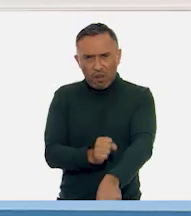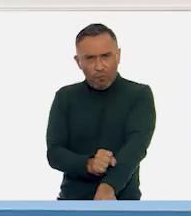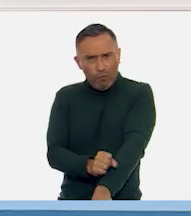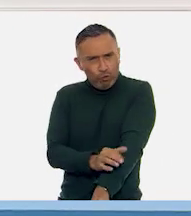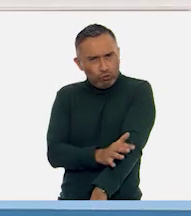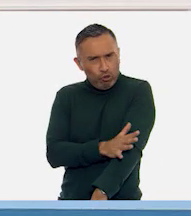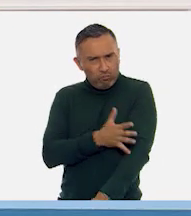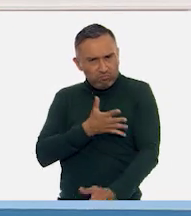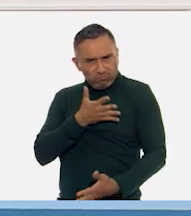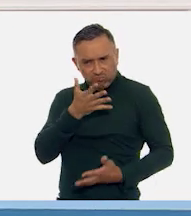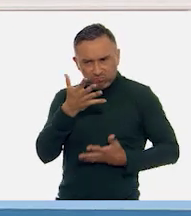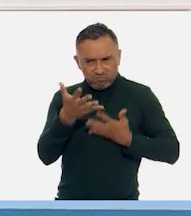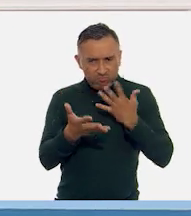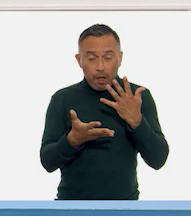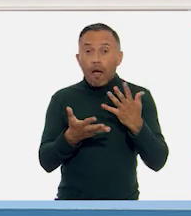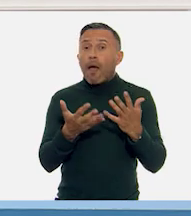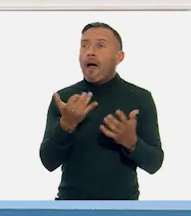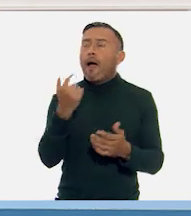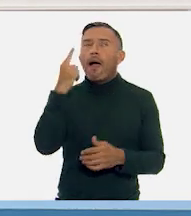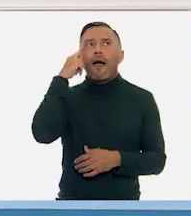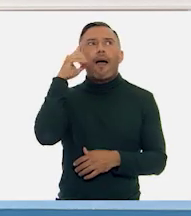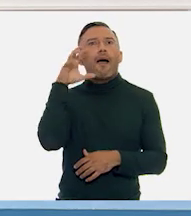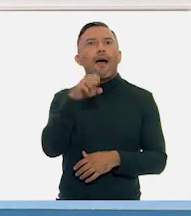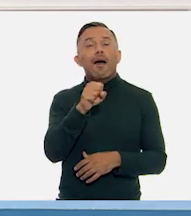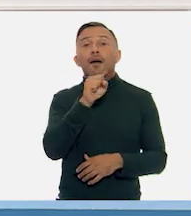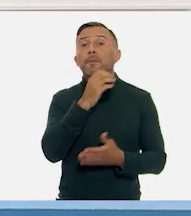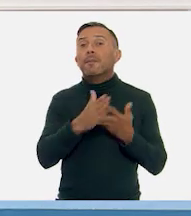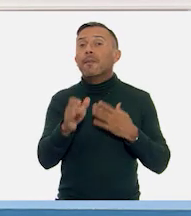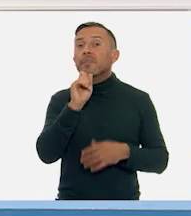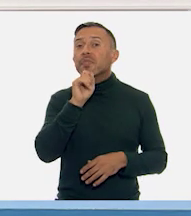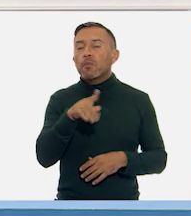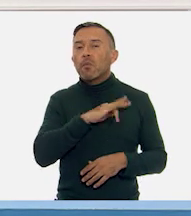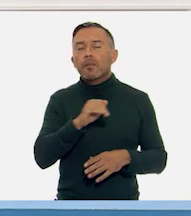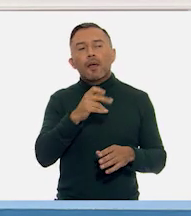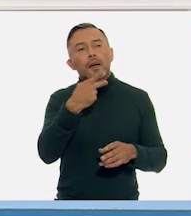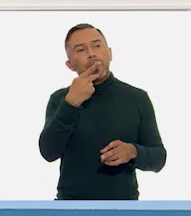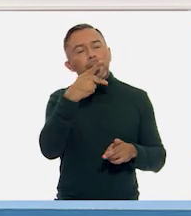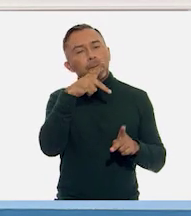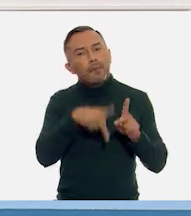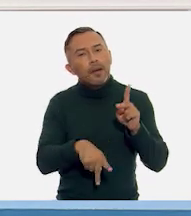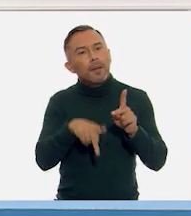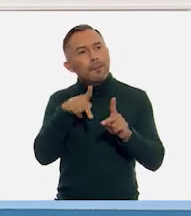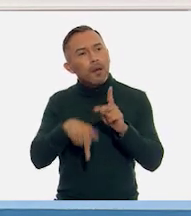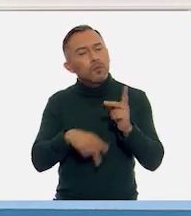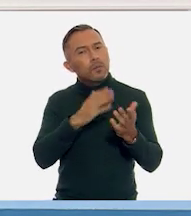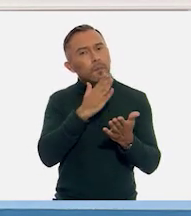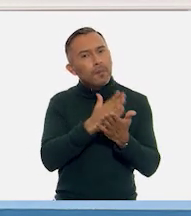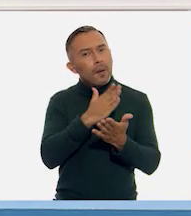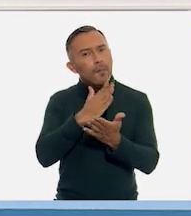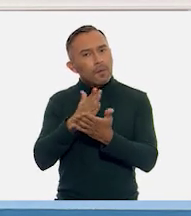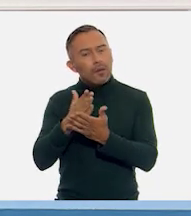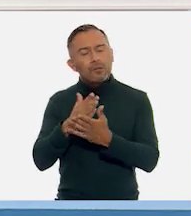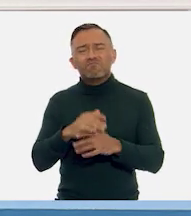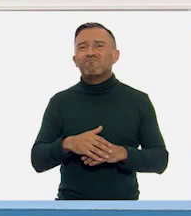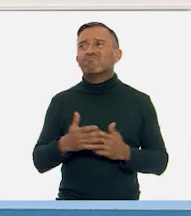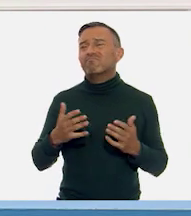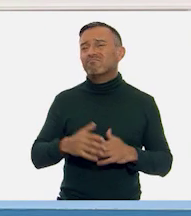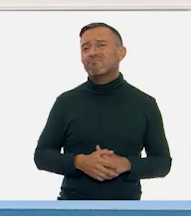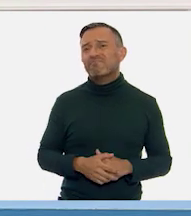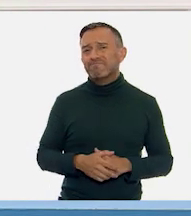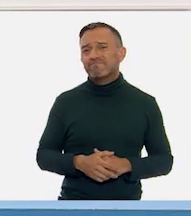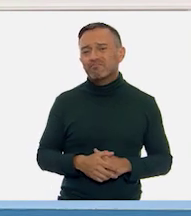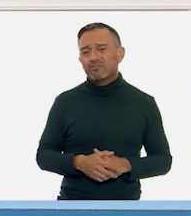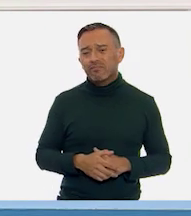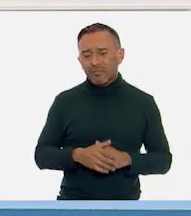poema. Ah, y también hacer las pausas para darle ritmo. Ay, ay, ay, no, no,